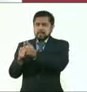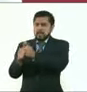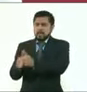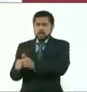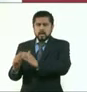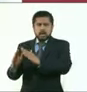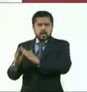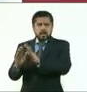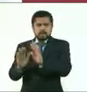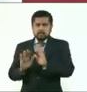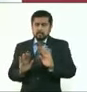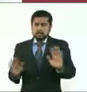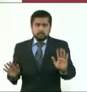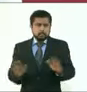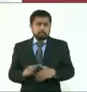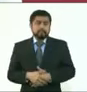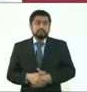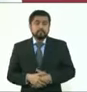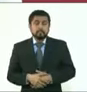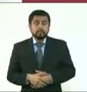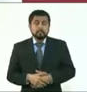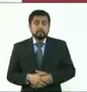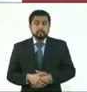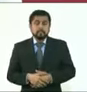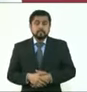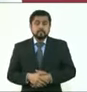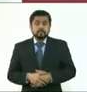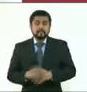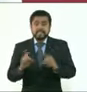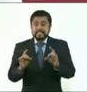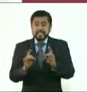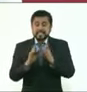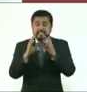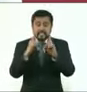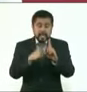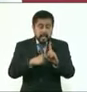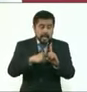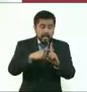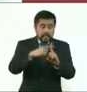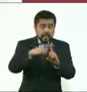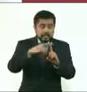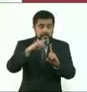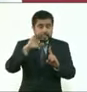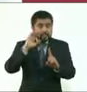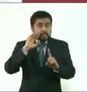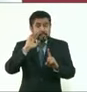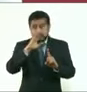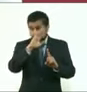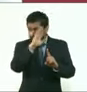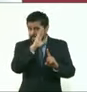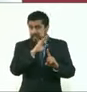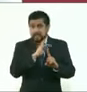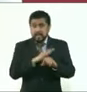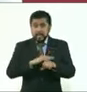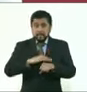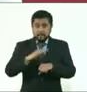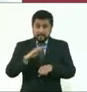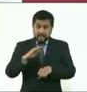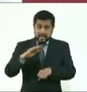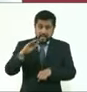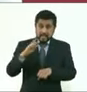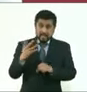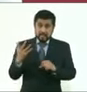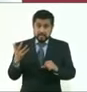que en caso de tener una fiebre por dos días alta que no disminuya,